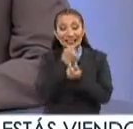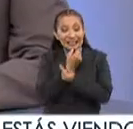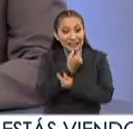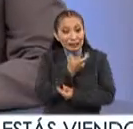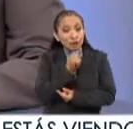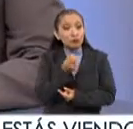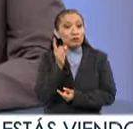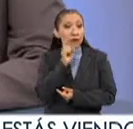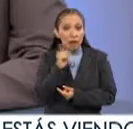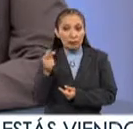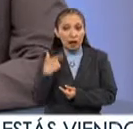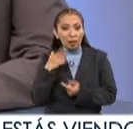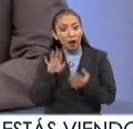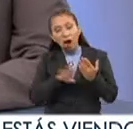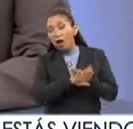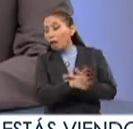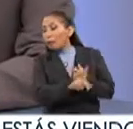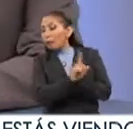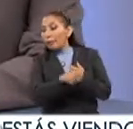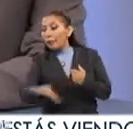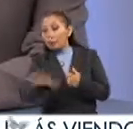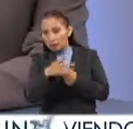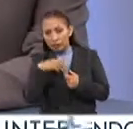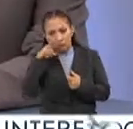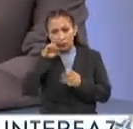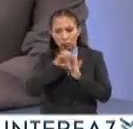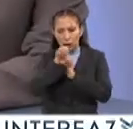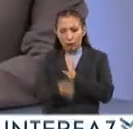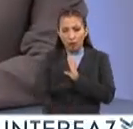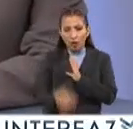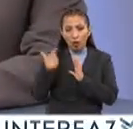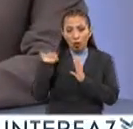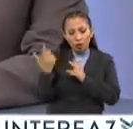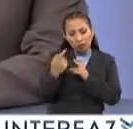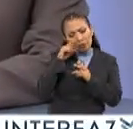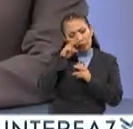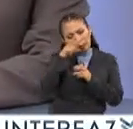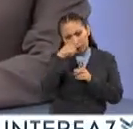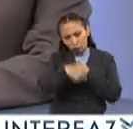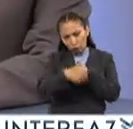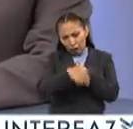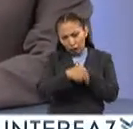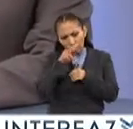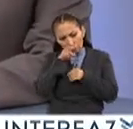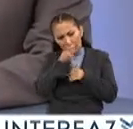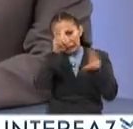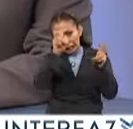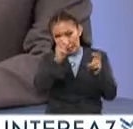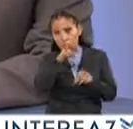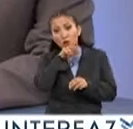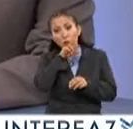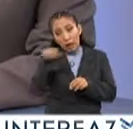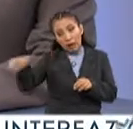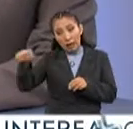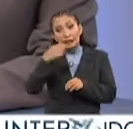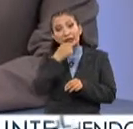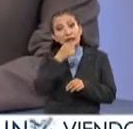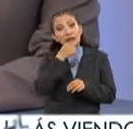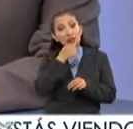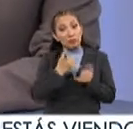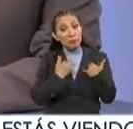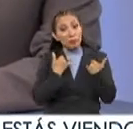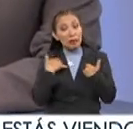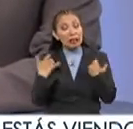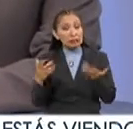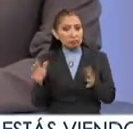niños y adolescentes no son ajenos a la problemática. Si ves, por ejemplo, las estadísticas, Ana Cris, sí hay temas de gran preocupación para niños y niñas y